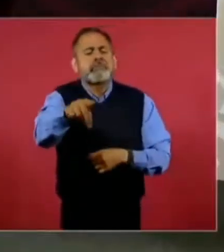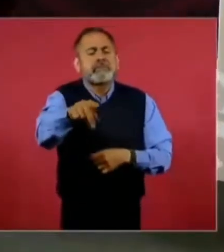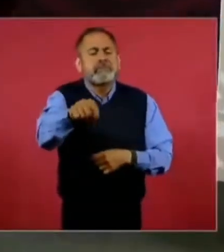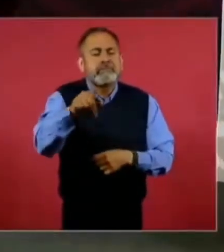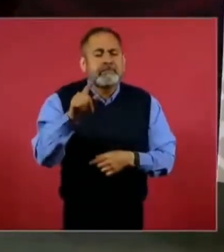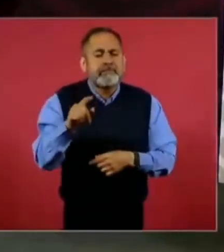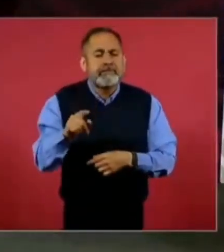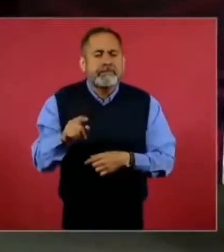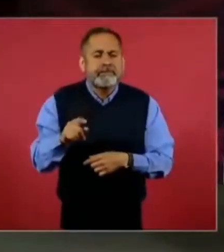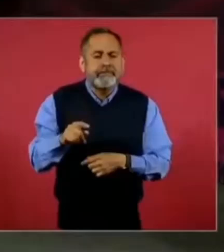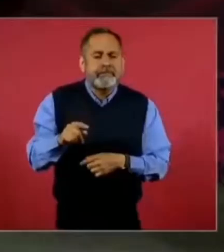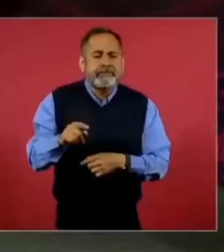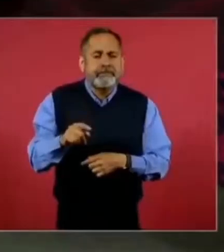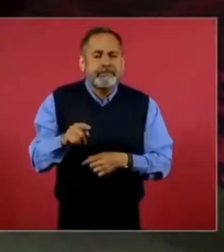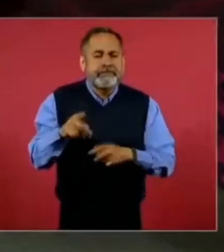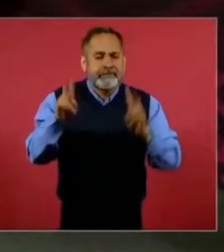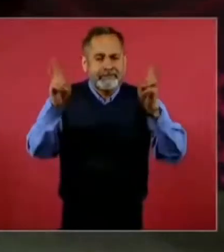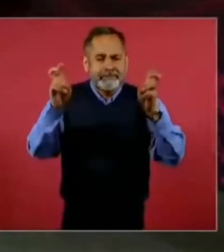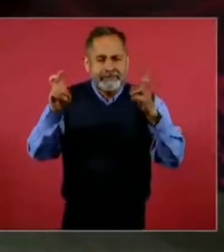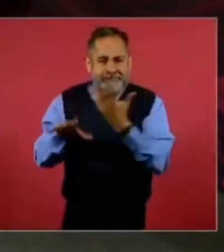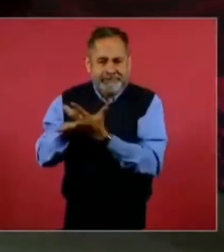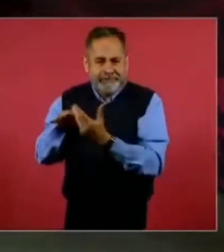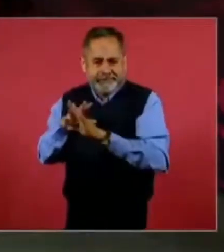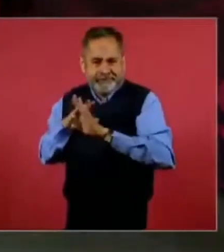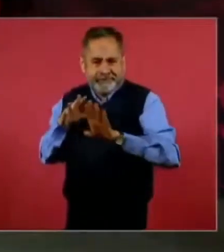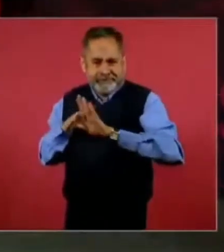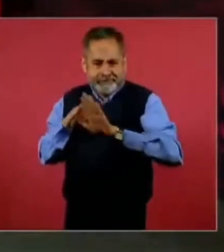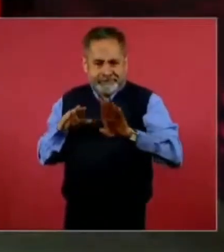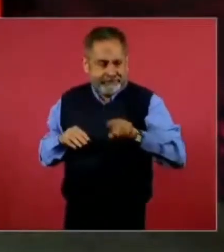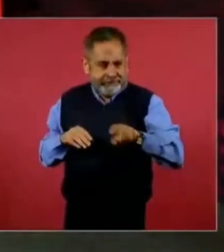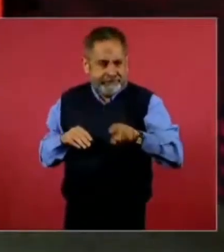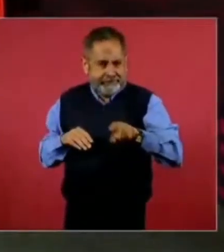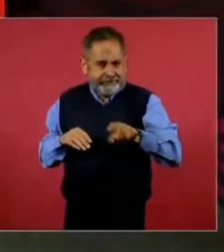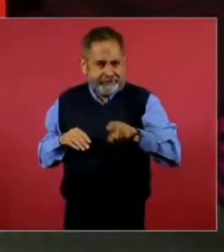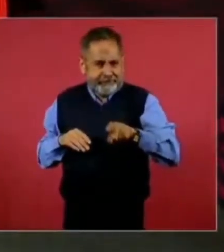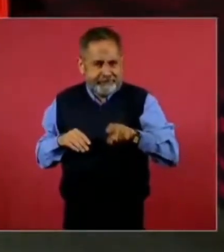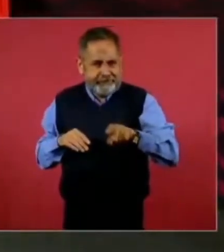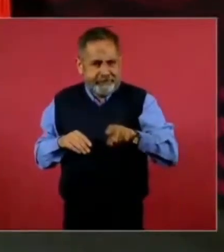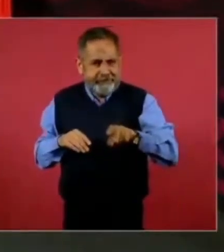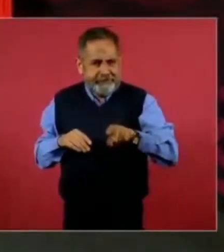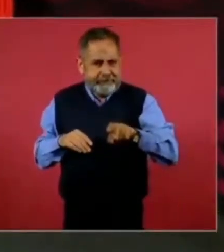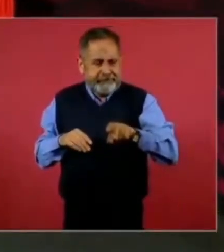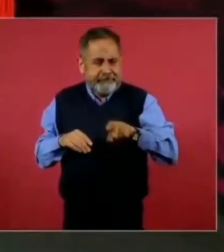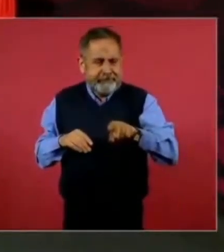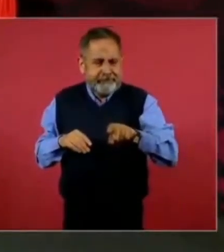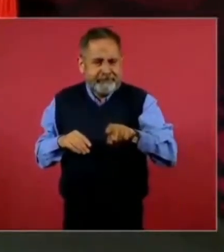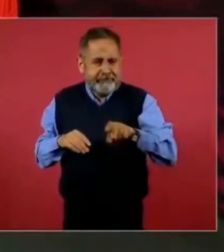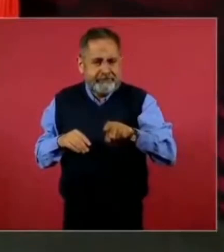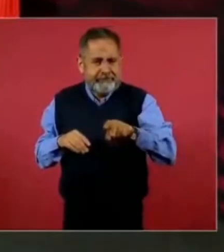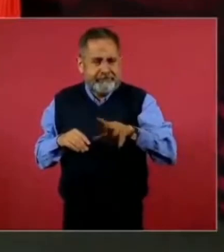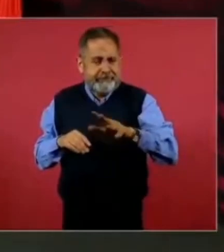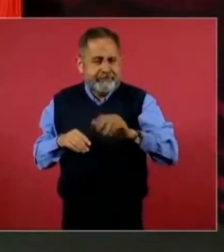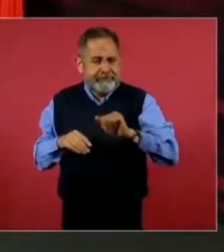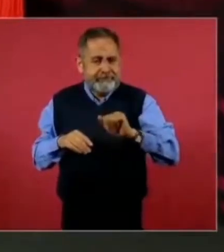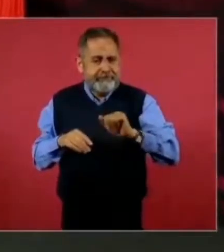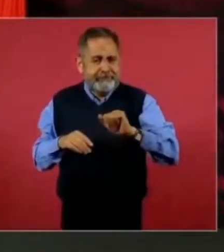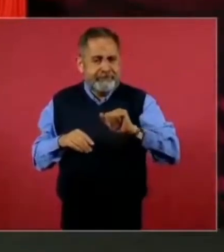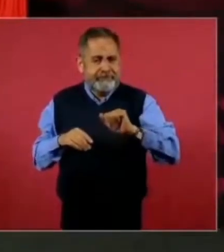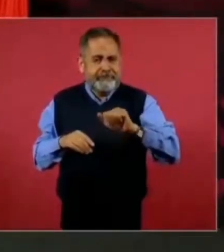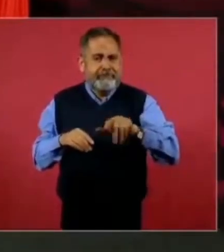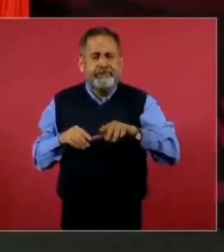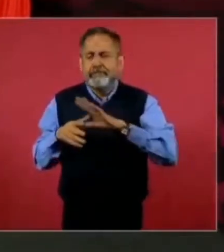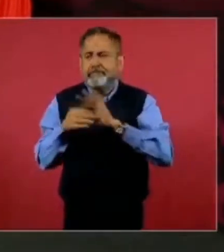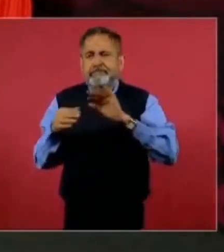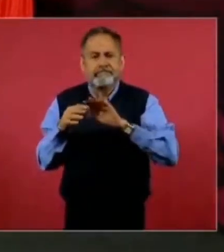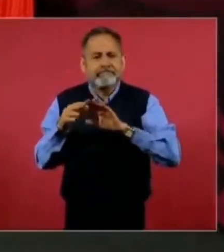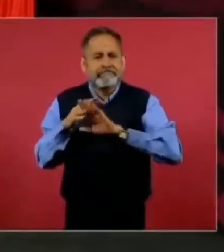el tema migratorio se trató